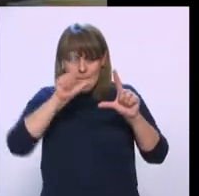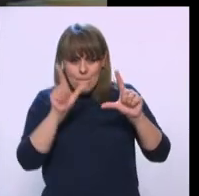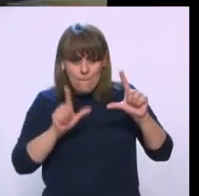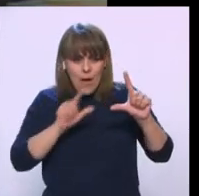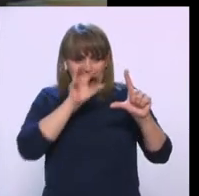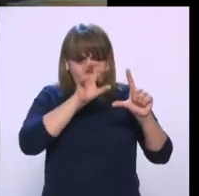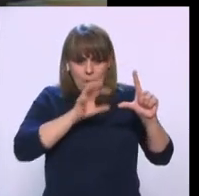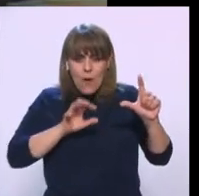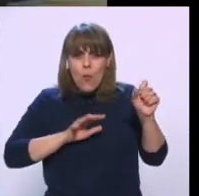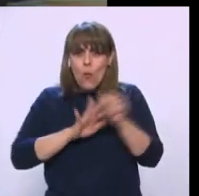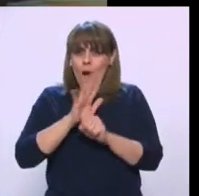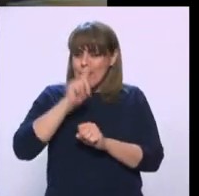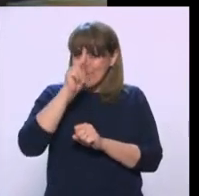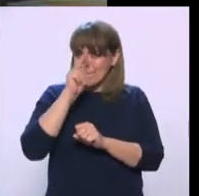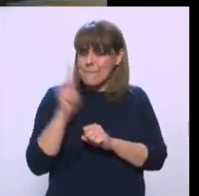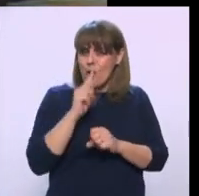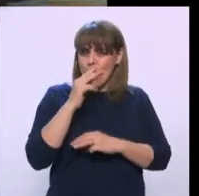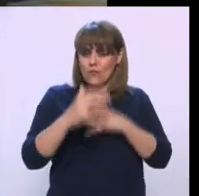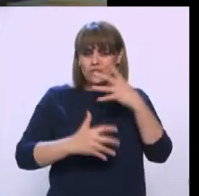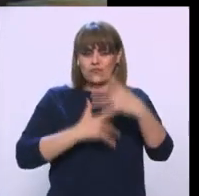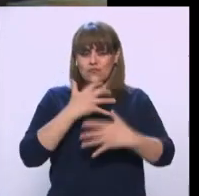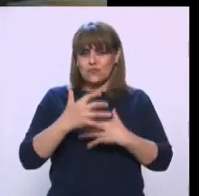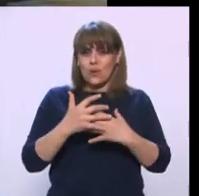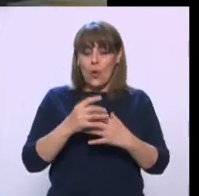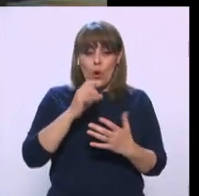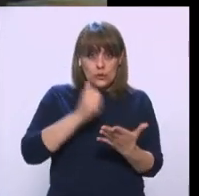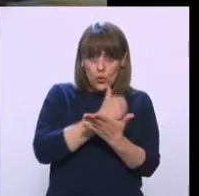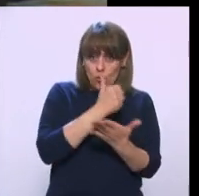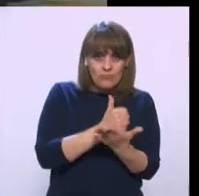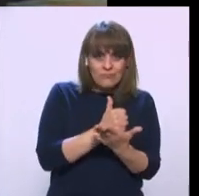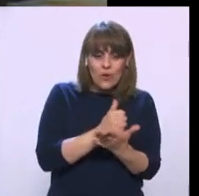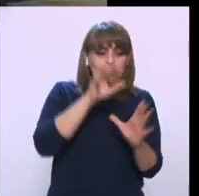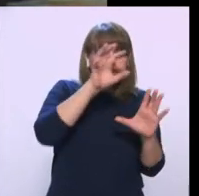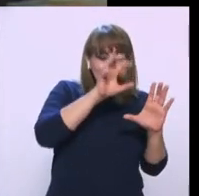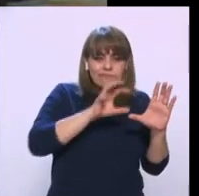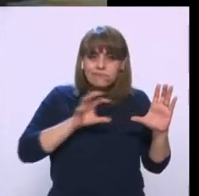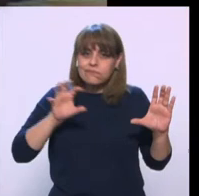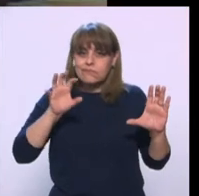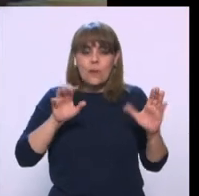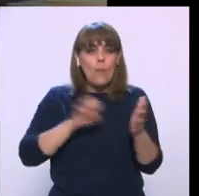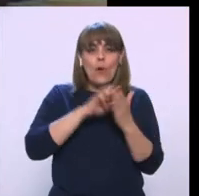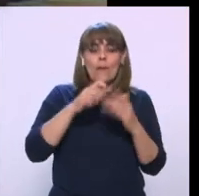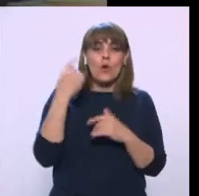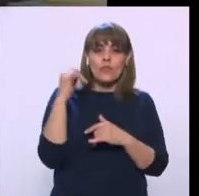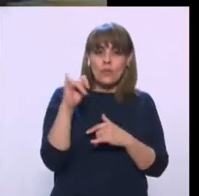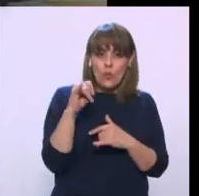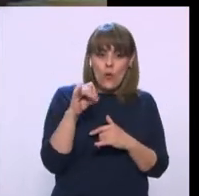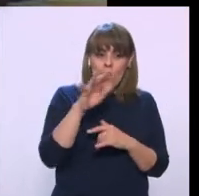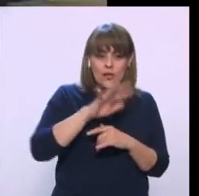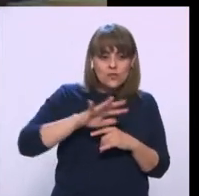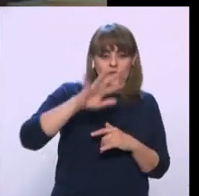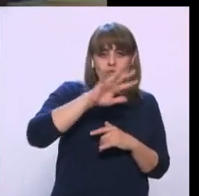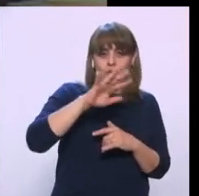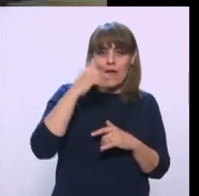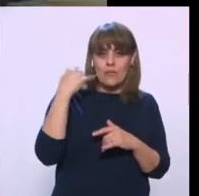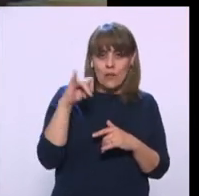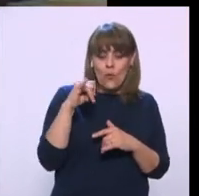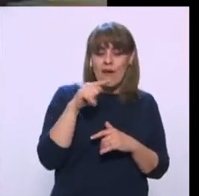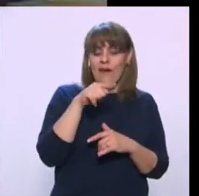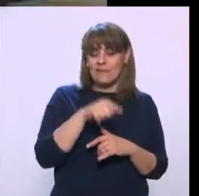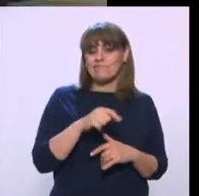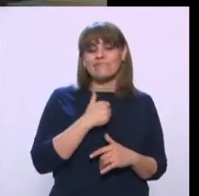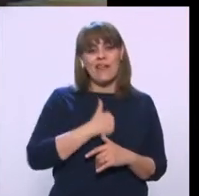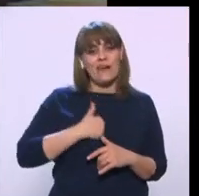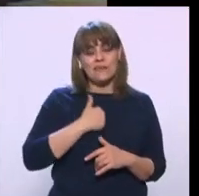regiones porque no son propiamente ciudades. Y entre ellos se encuentra la región de Tijuana. Lamentablemente, pues